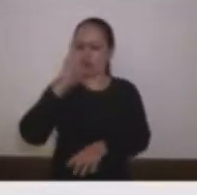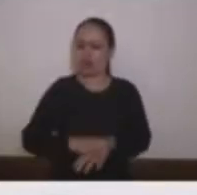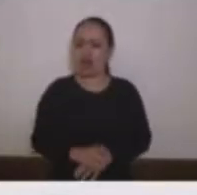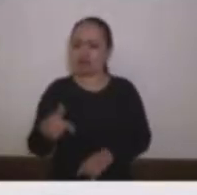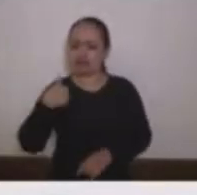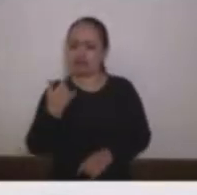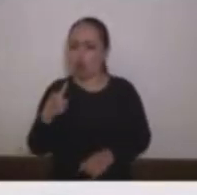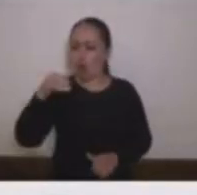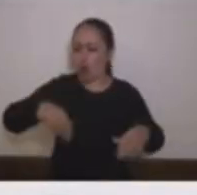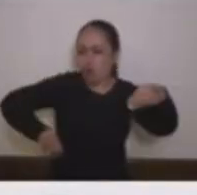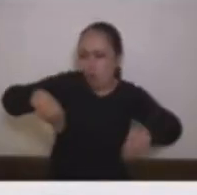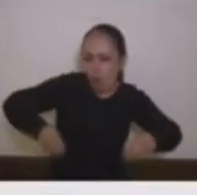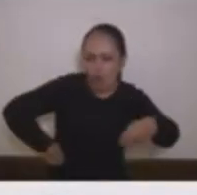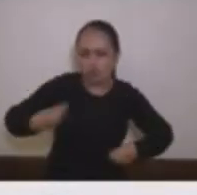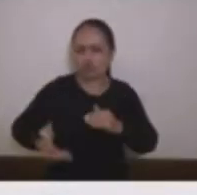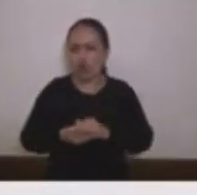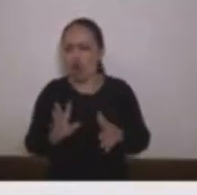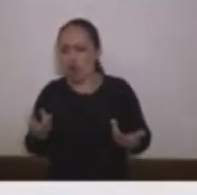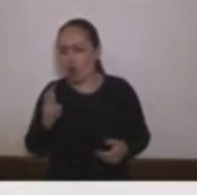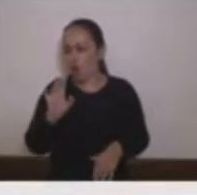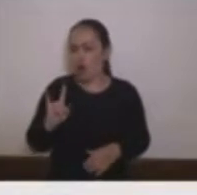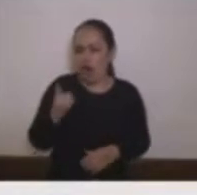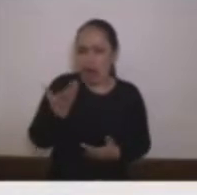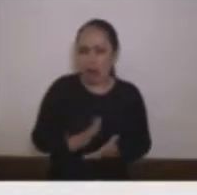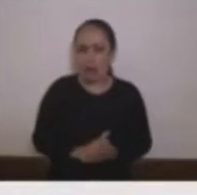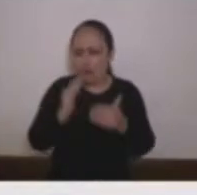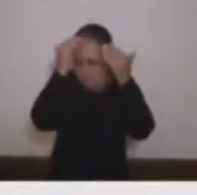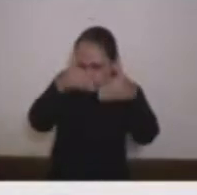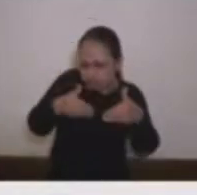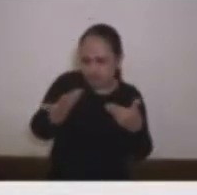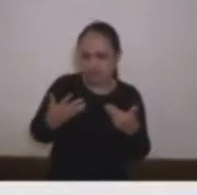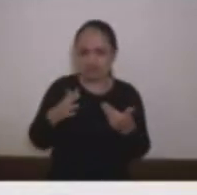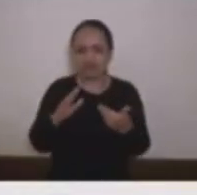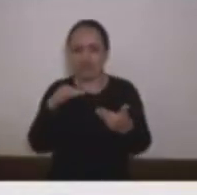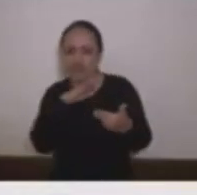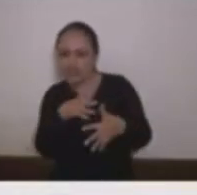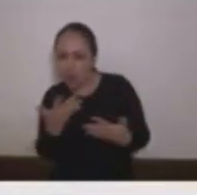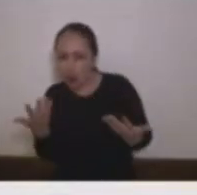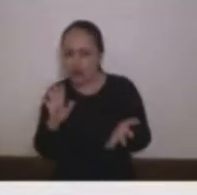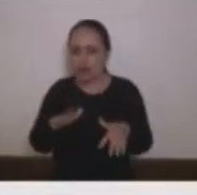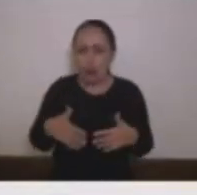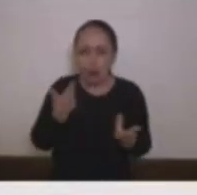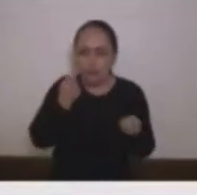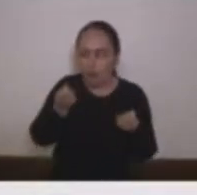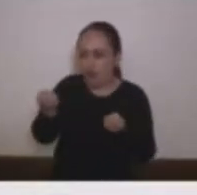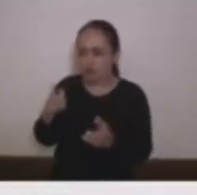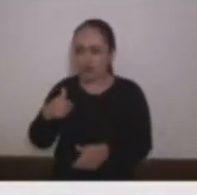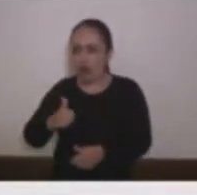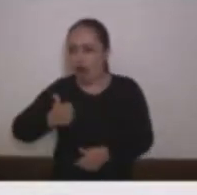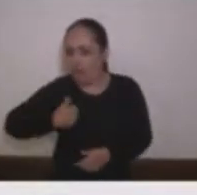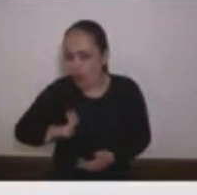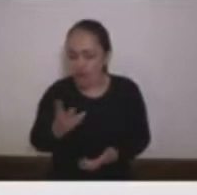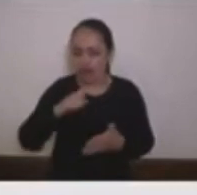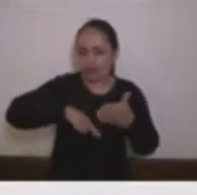politiquería y era que yo no iba a hacer acuerdos por debajo de la mesa y era que yo no iba a pensar en cómo me iba a beneficiar con puestos, con contratos